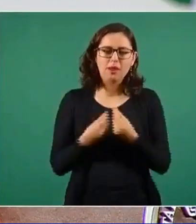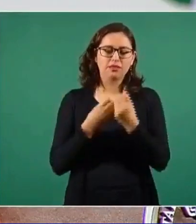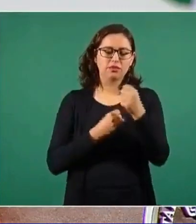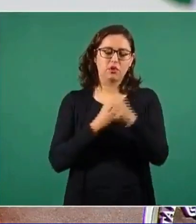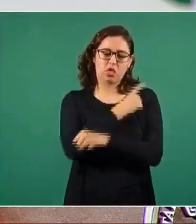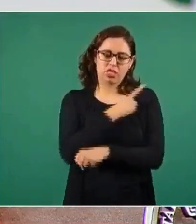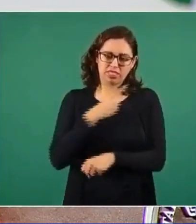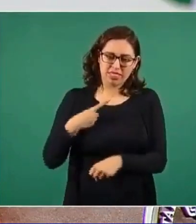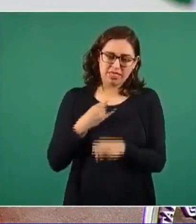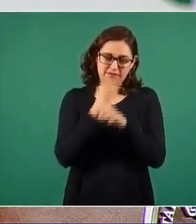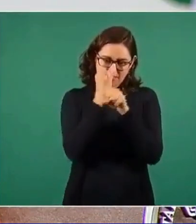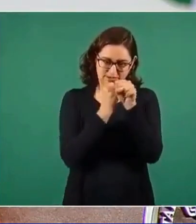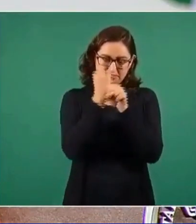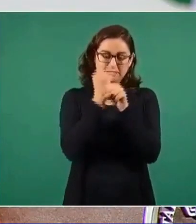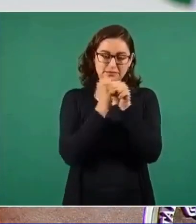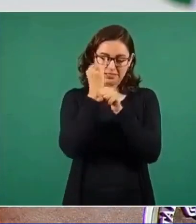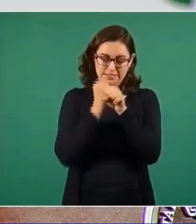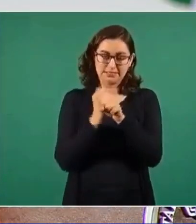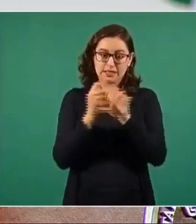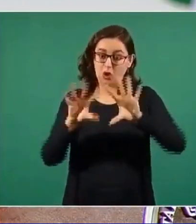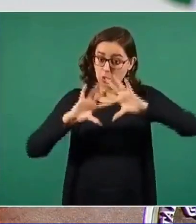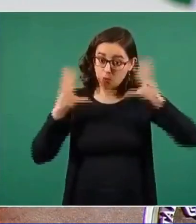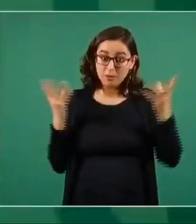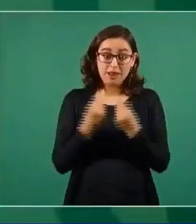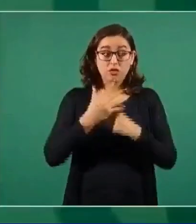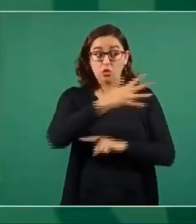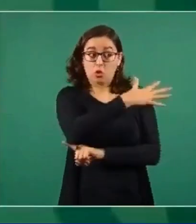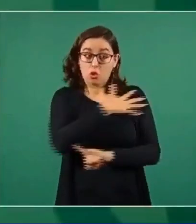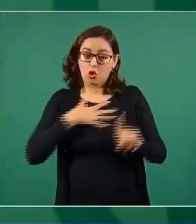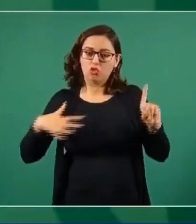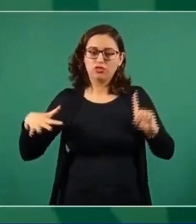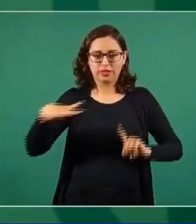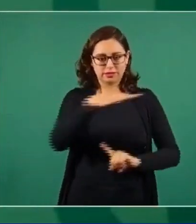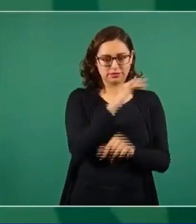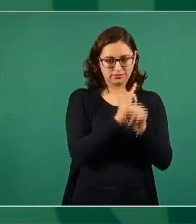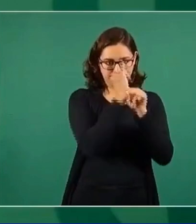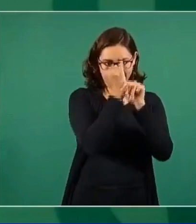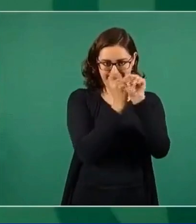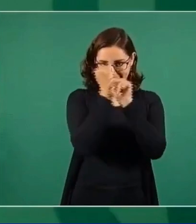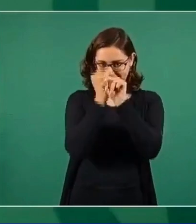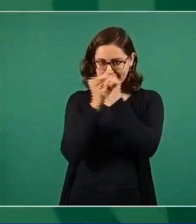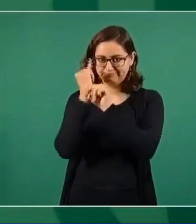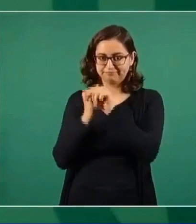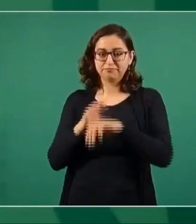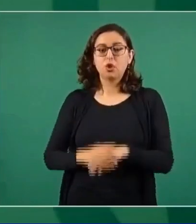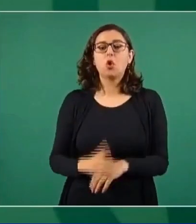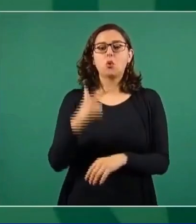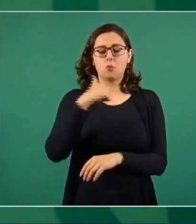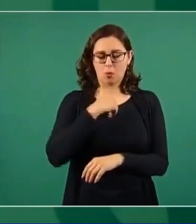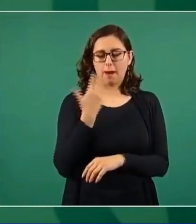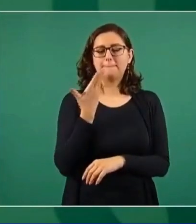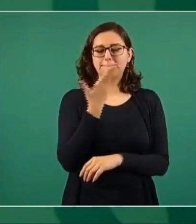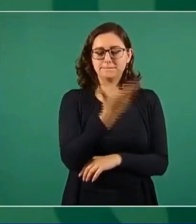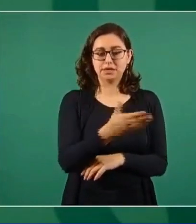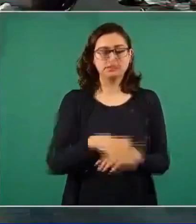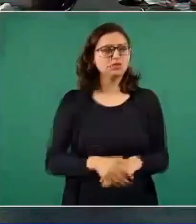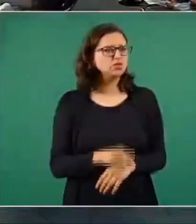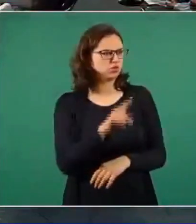verlo en su contexto. Y entonces le vamos a pedir...